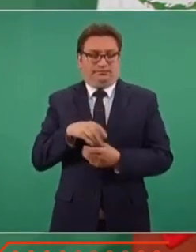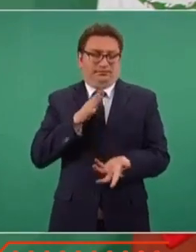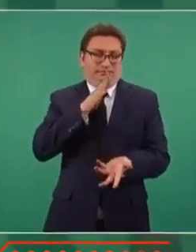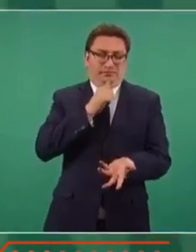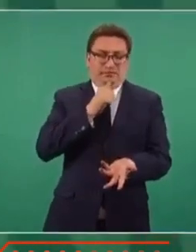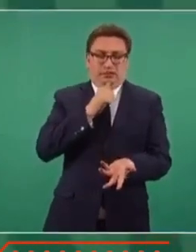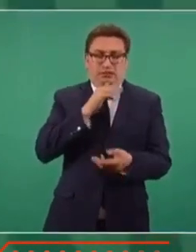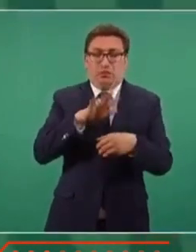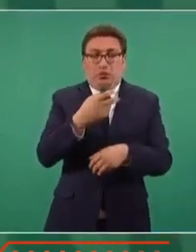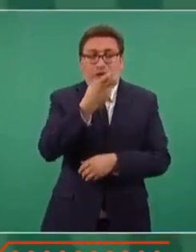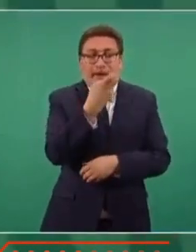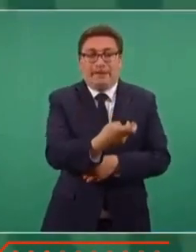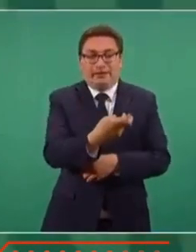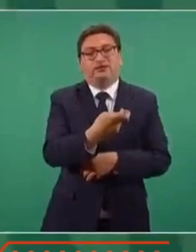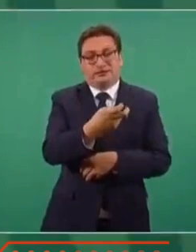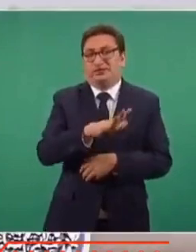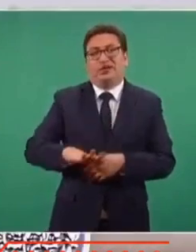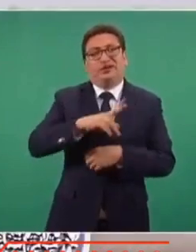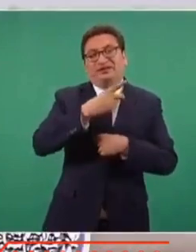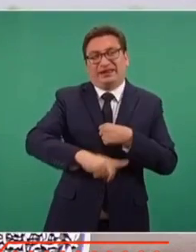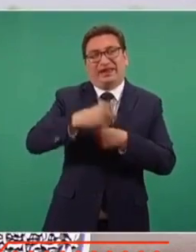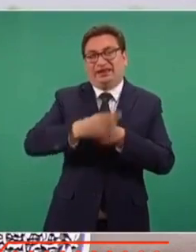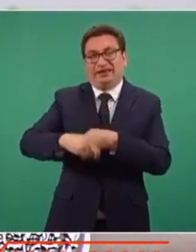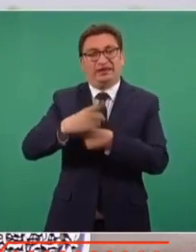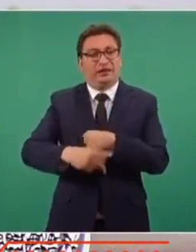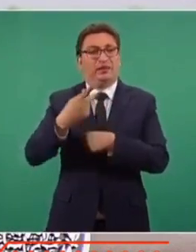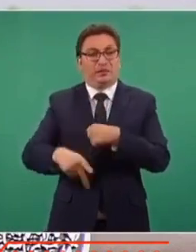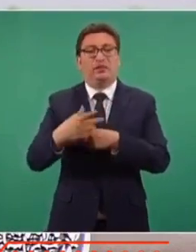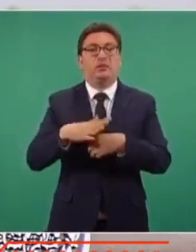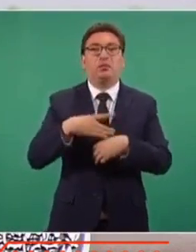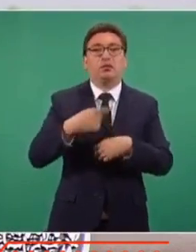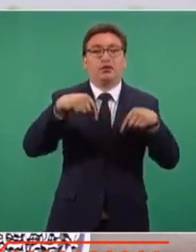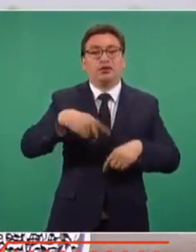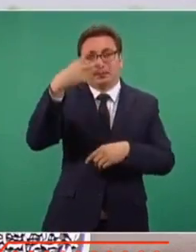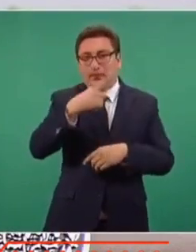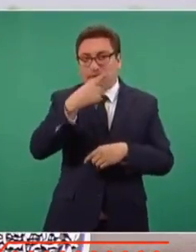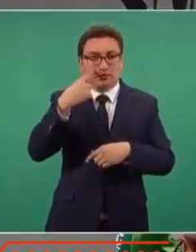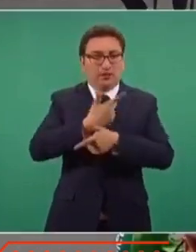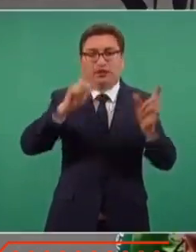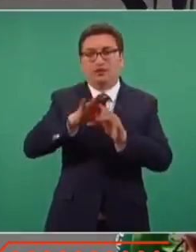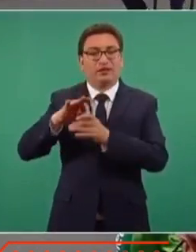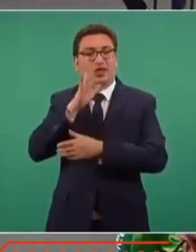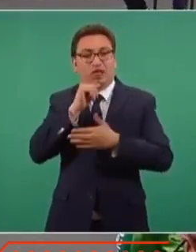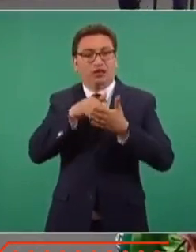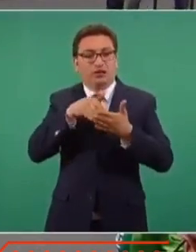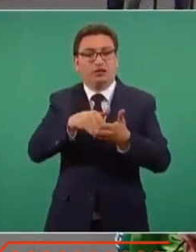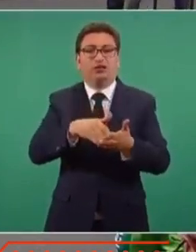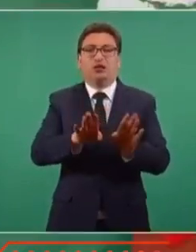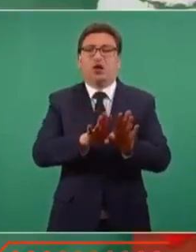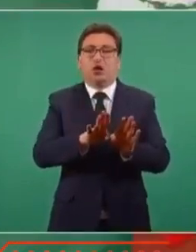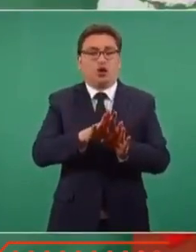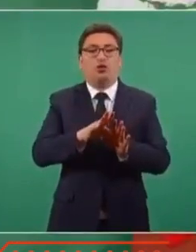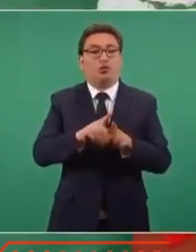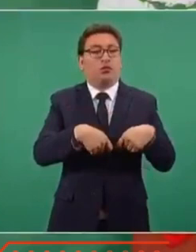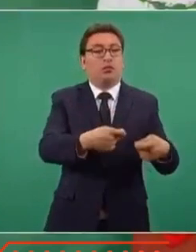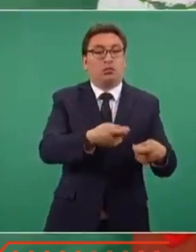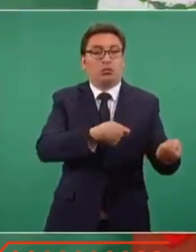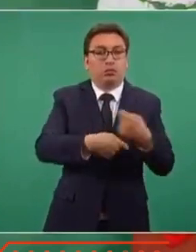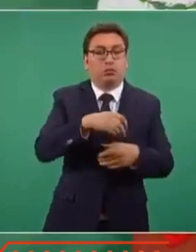más ha dañado y ha impedido que en México haya una auténtica democracia? ¿Cómo me voy a quedar callado ante la compra del voto?